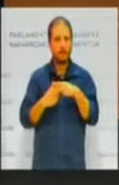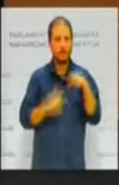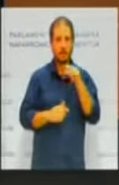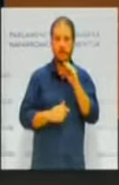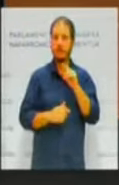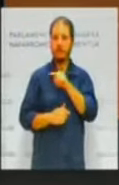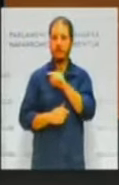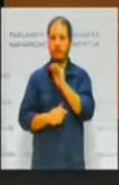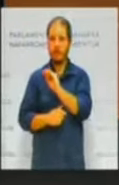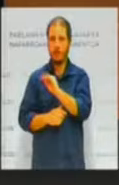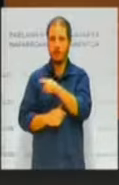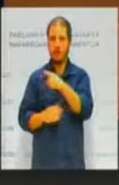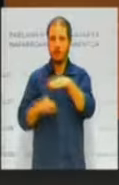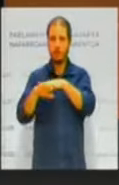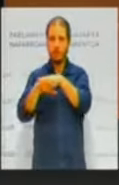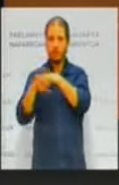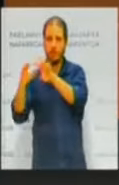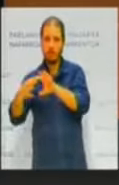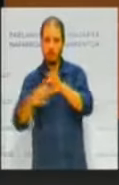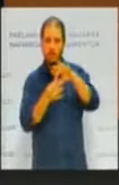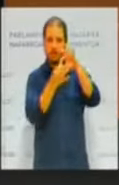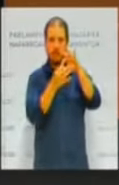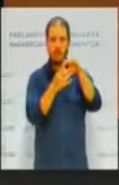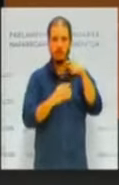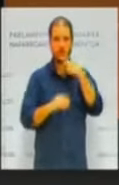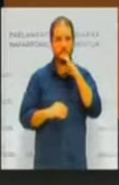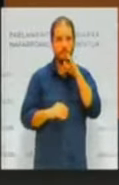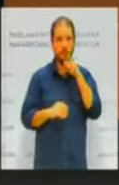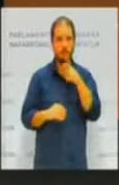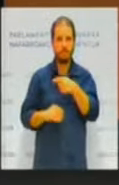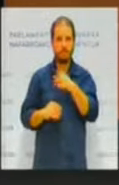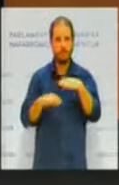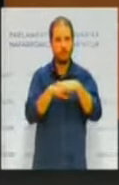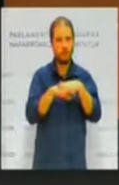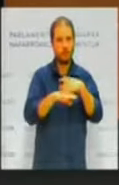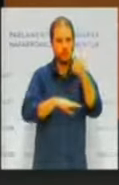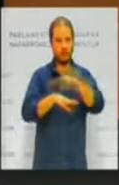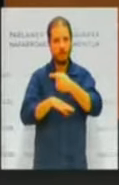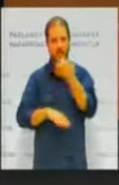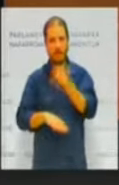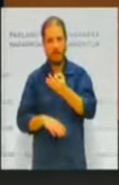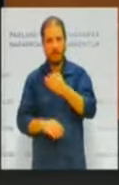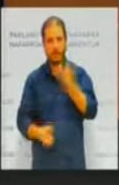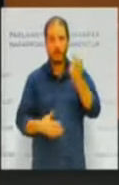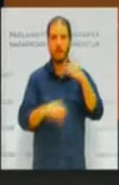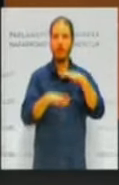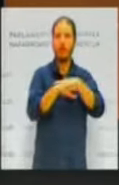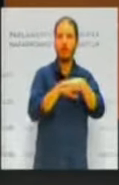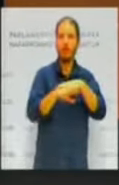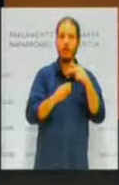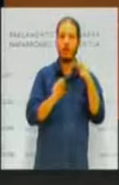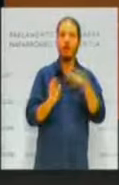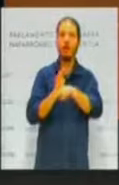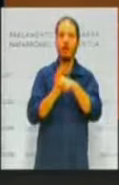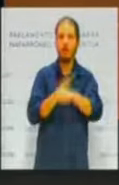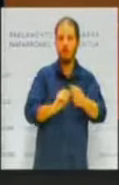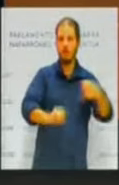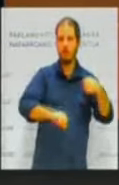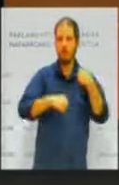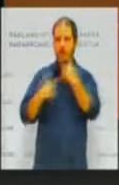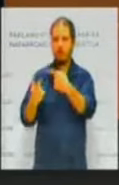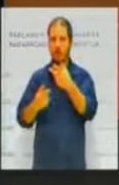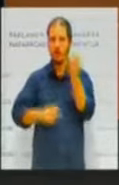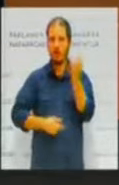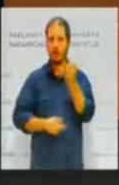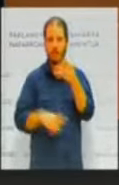Transparencia dependa del gobierno, que es de donde debe depender y por tanto es el gobierno el que tiene que dotarlo de los recursos necesarios y abre